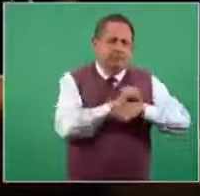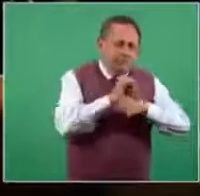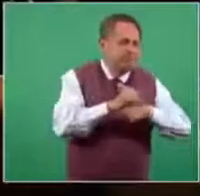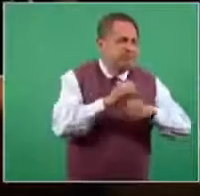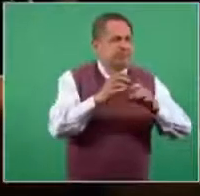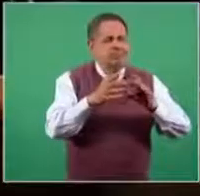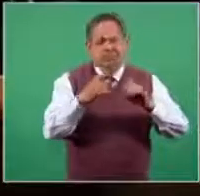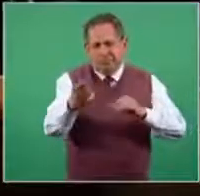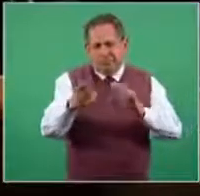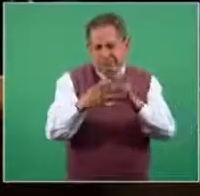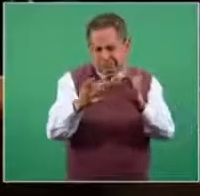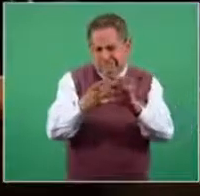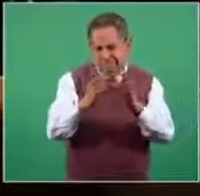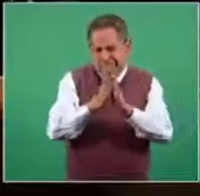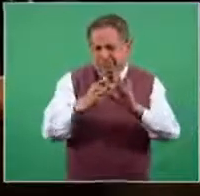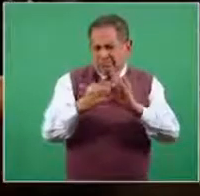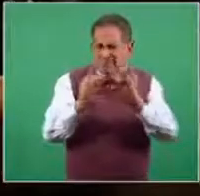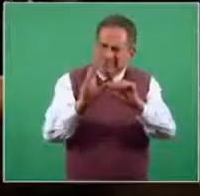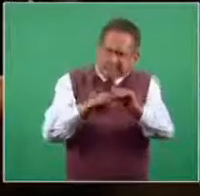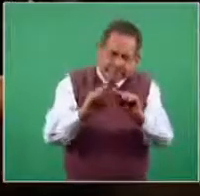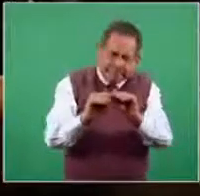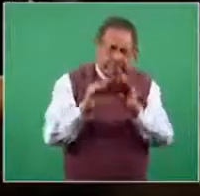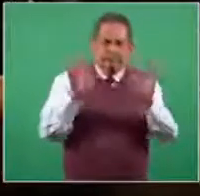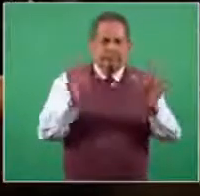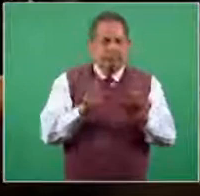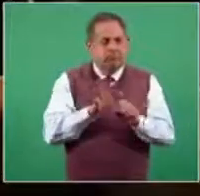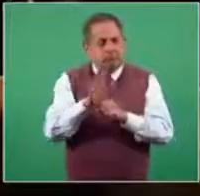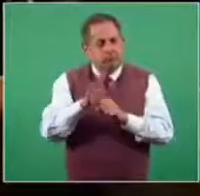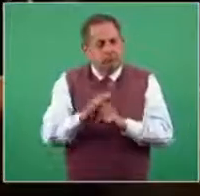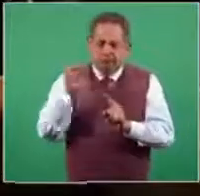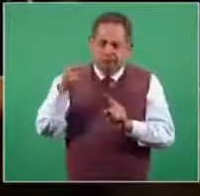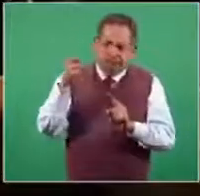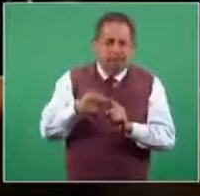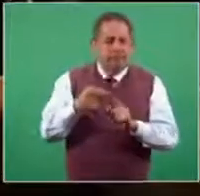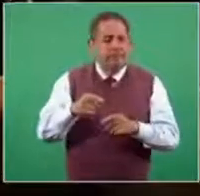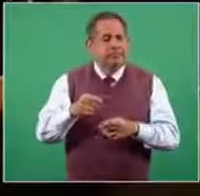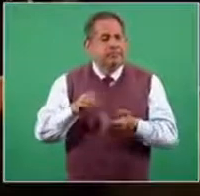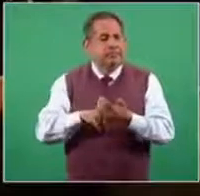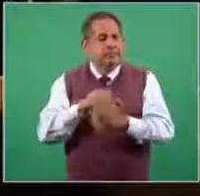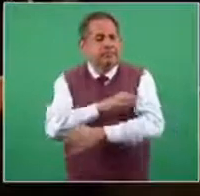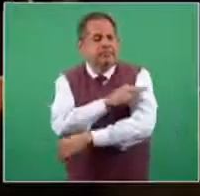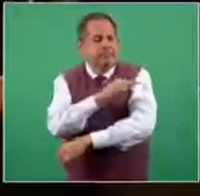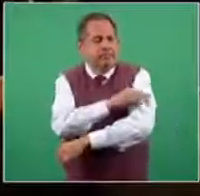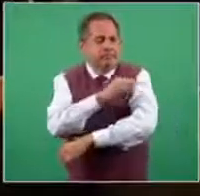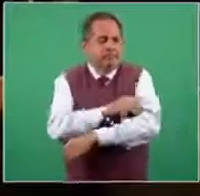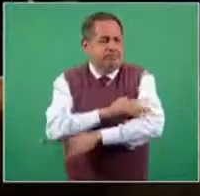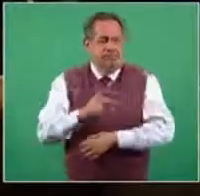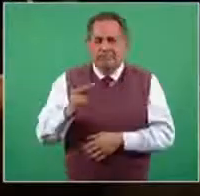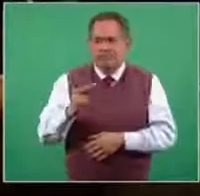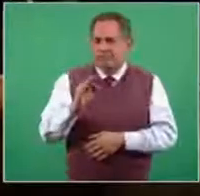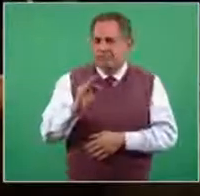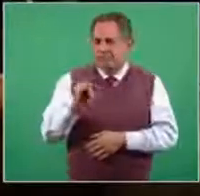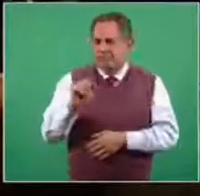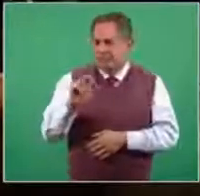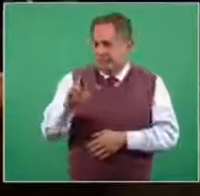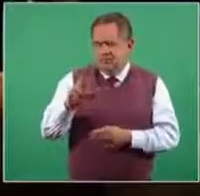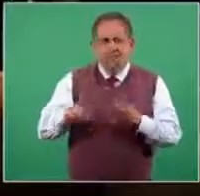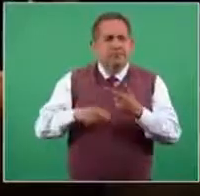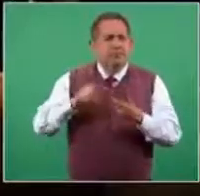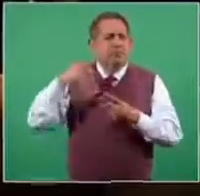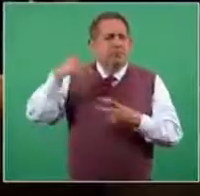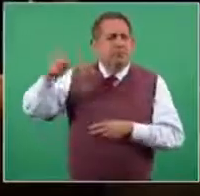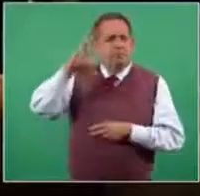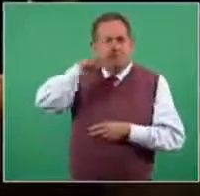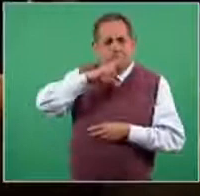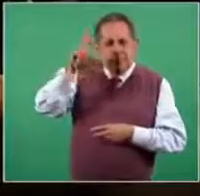explique de manera detallada cuál es la efectividad de la vacuna Pfizer, de la vacuna rusa. Y a mí sí